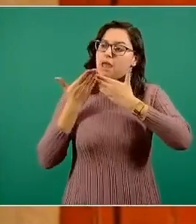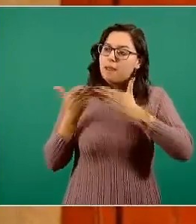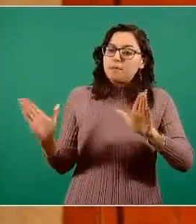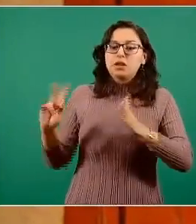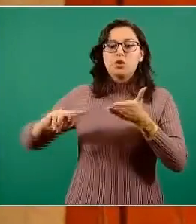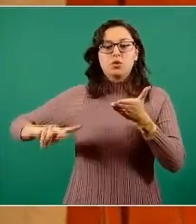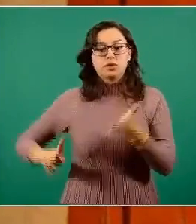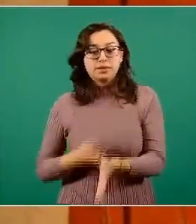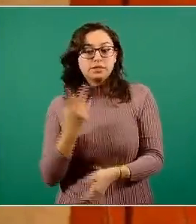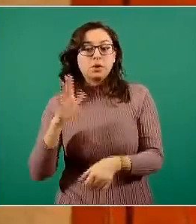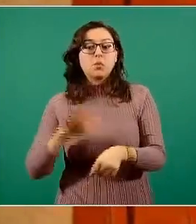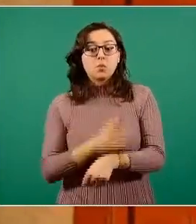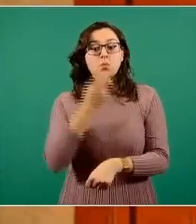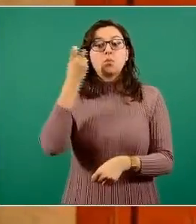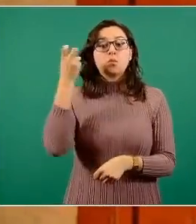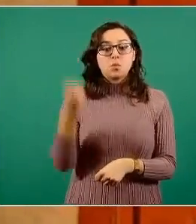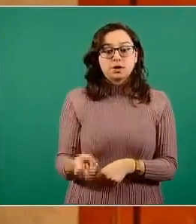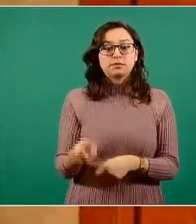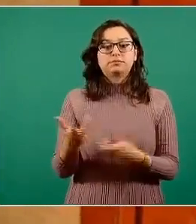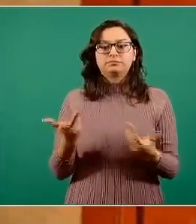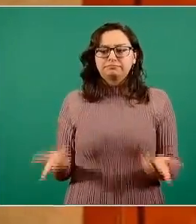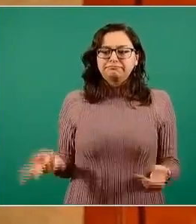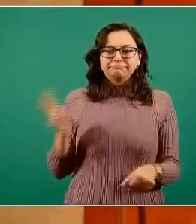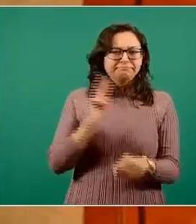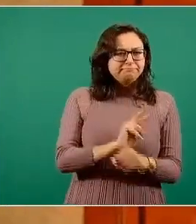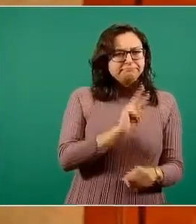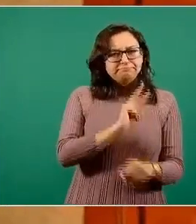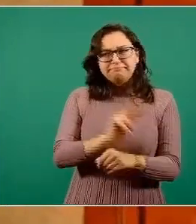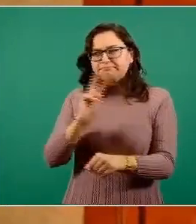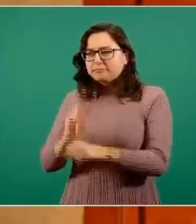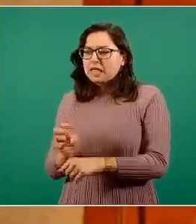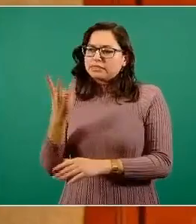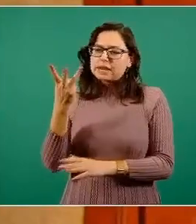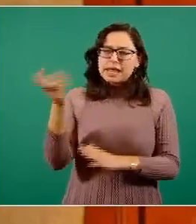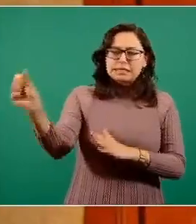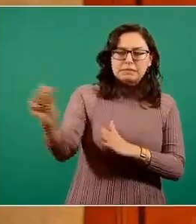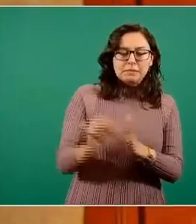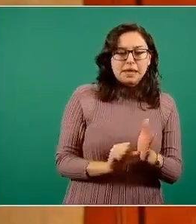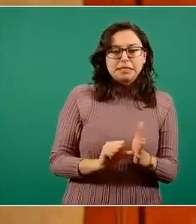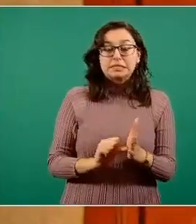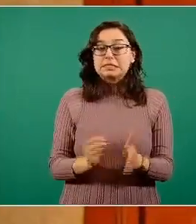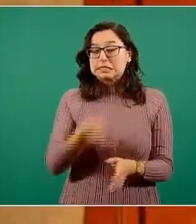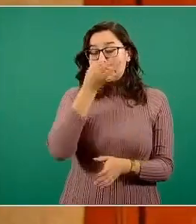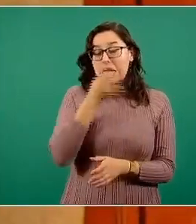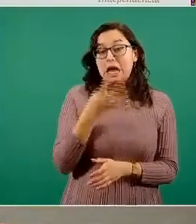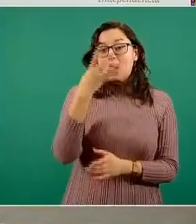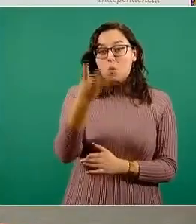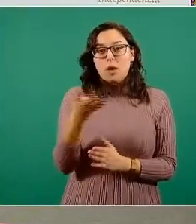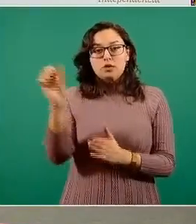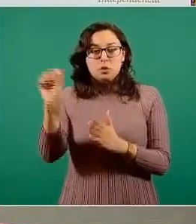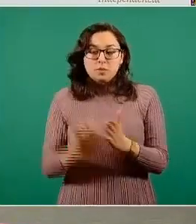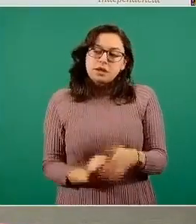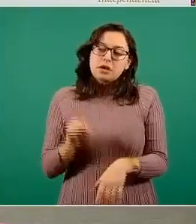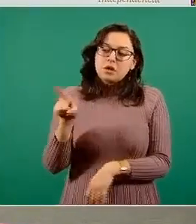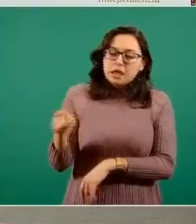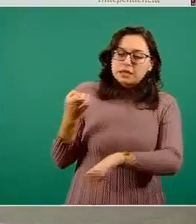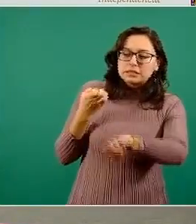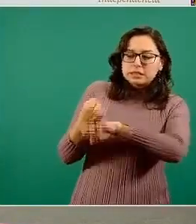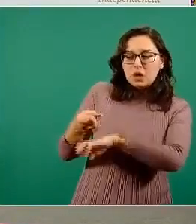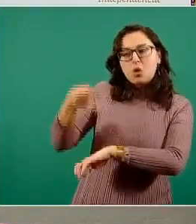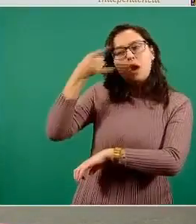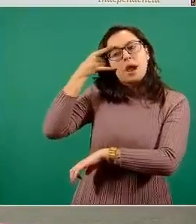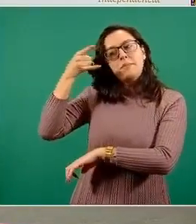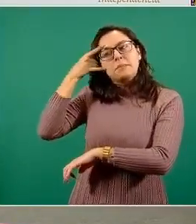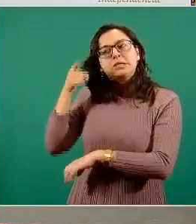Se seleccionó a lo largo de un periodo de observación largo, de más de tres meses, casi cuatro ya, del estado de Campeche,